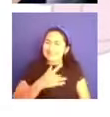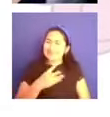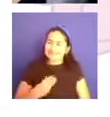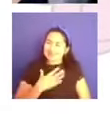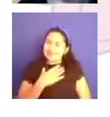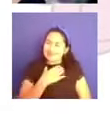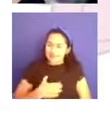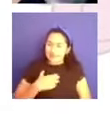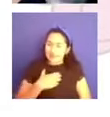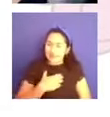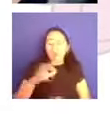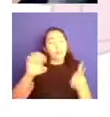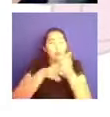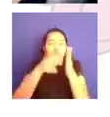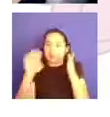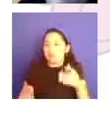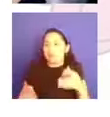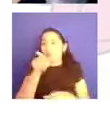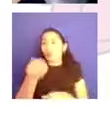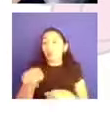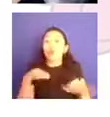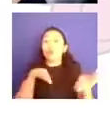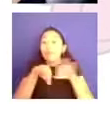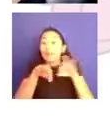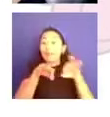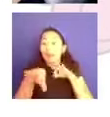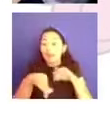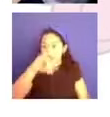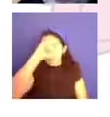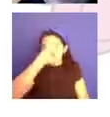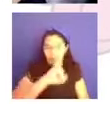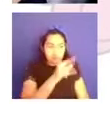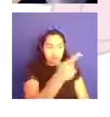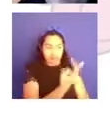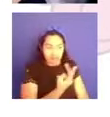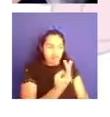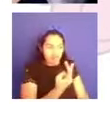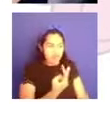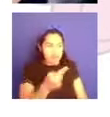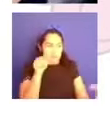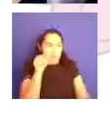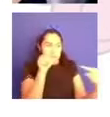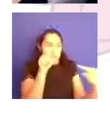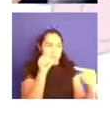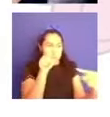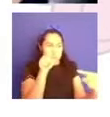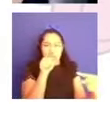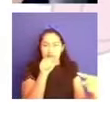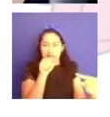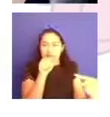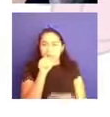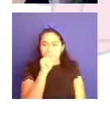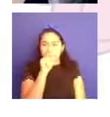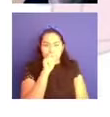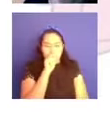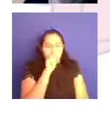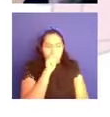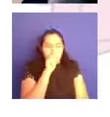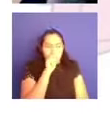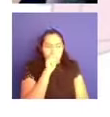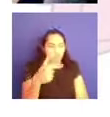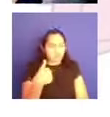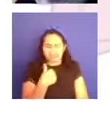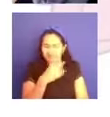ya no estoy de acuerdo, ya no estoy bien, ¿qué puedo hacer para poder empoderarme y seguirlo disfrutando?